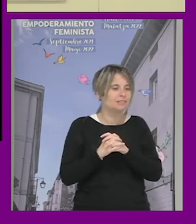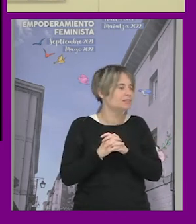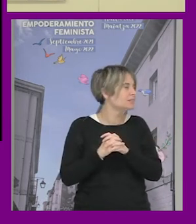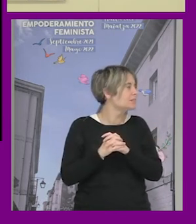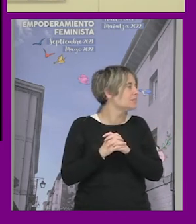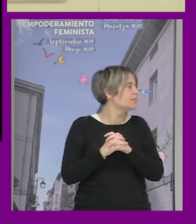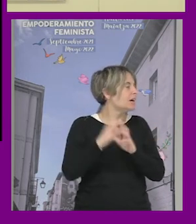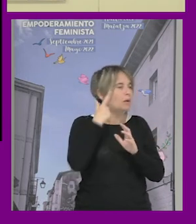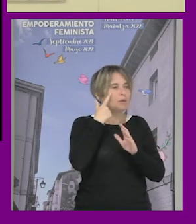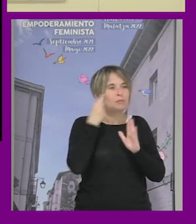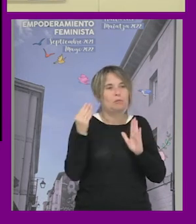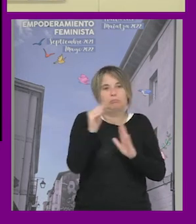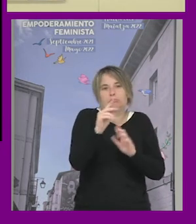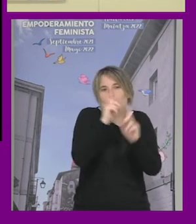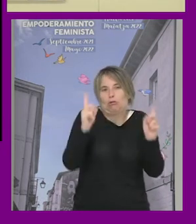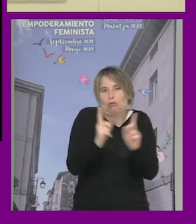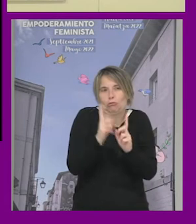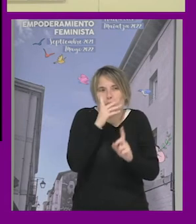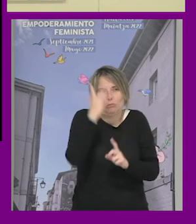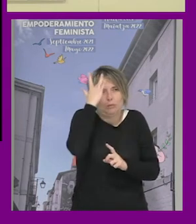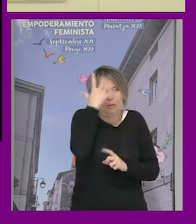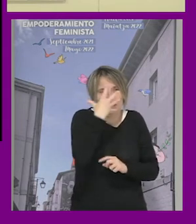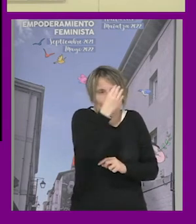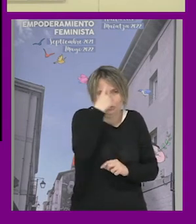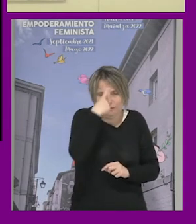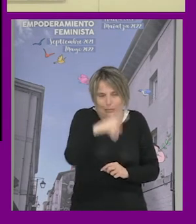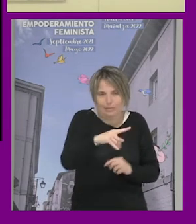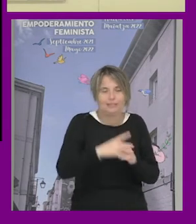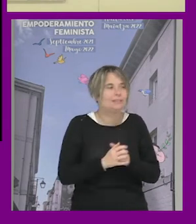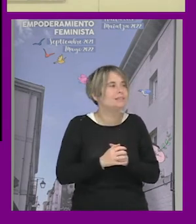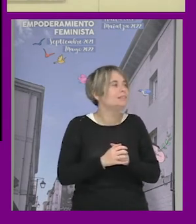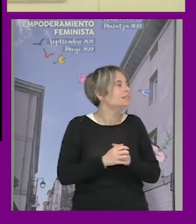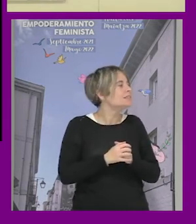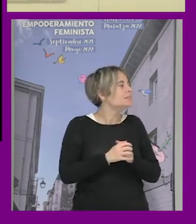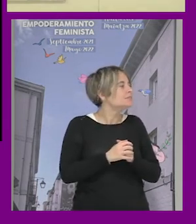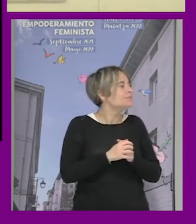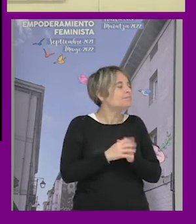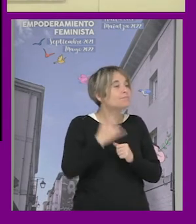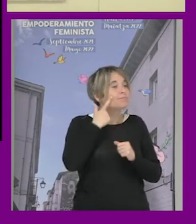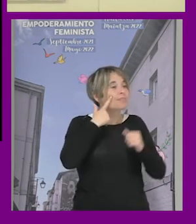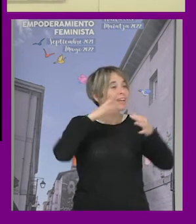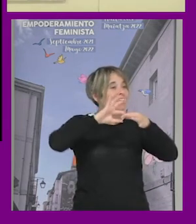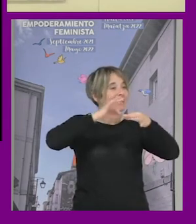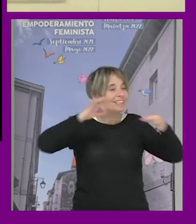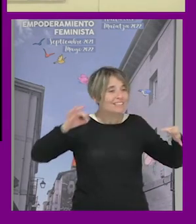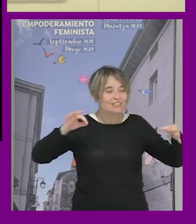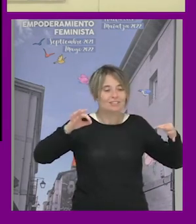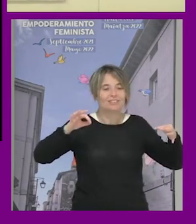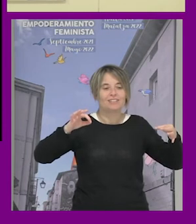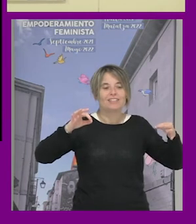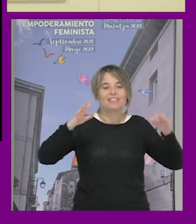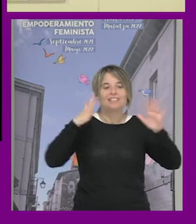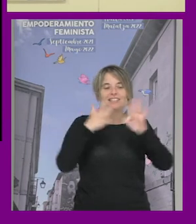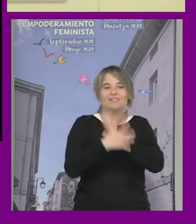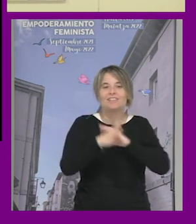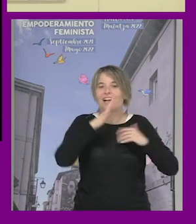introduzco muy brevemente porque seguramente ya lo tenéis más que sabido pero la interseccionalidad aparece como la nombramos